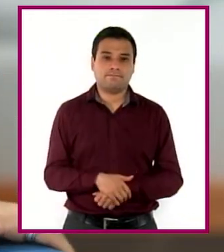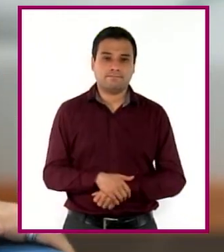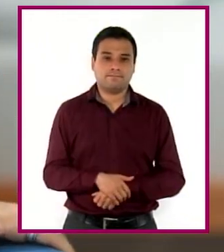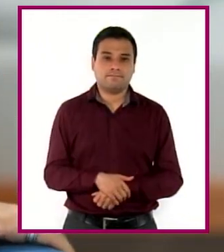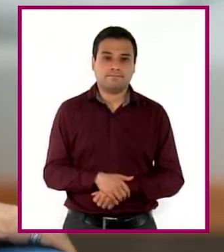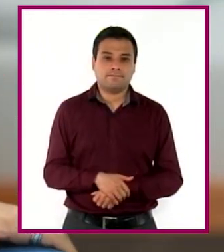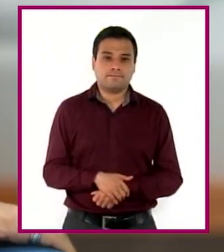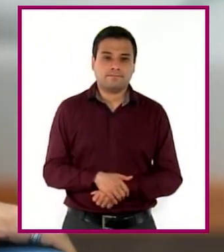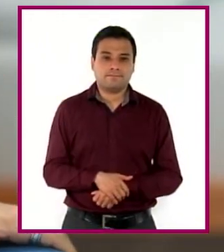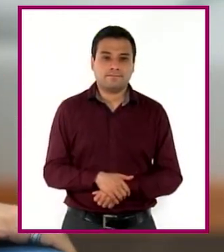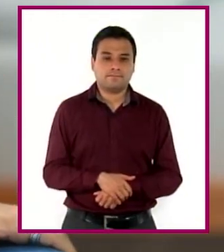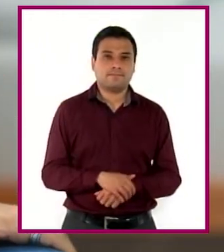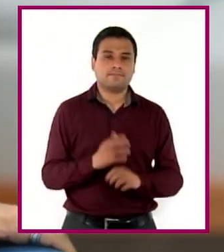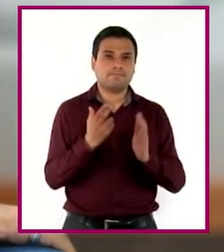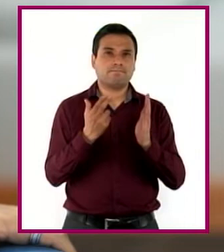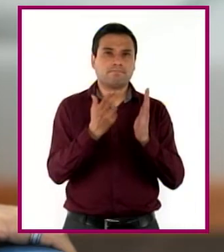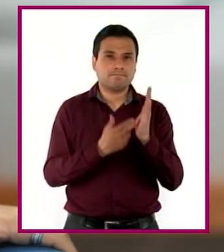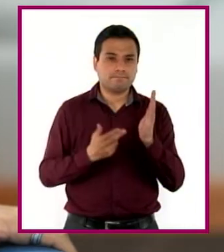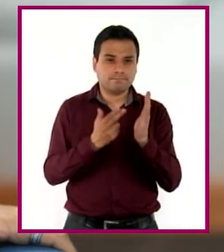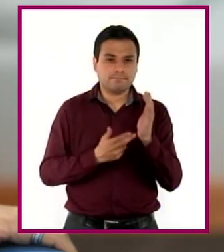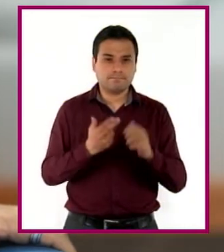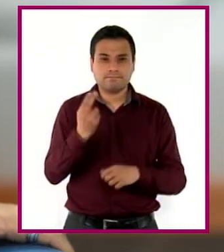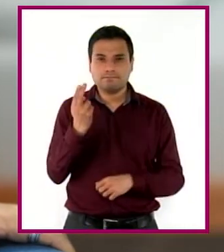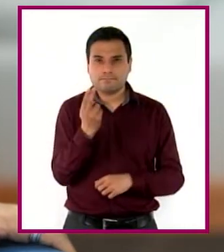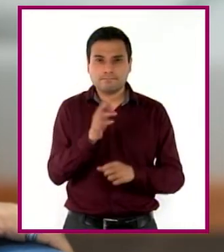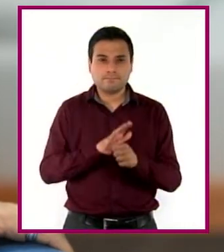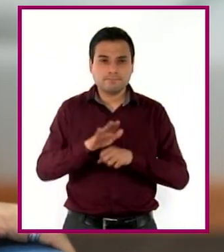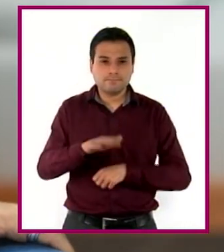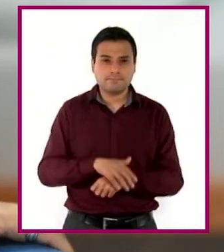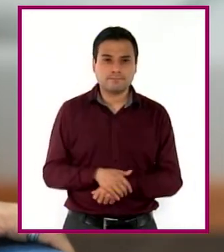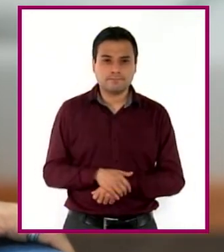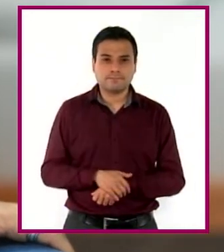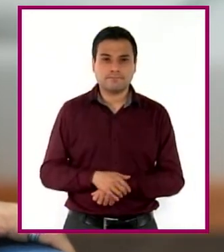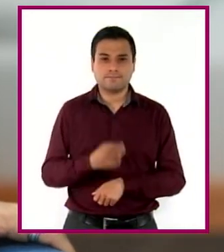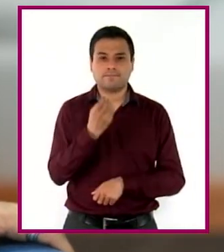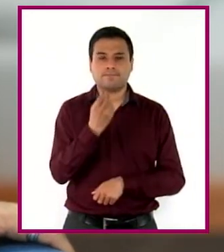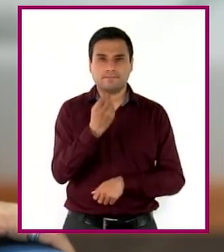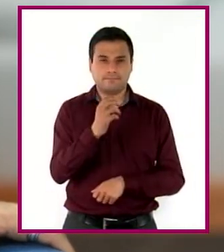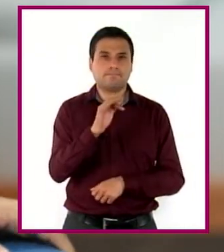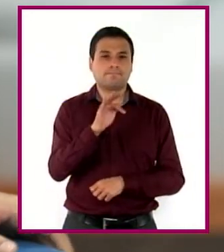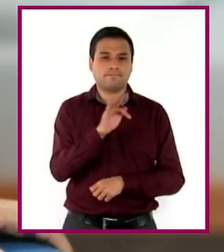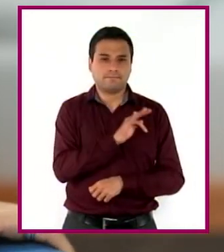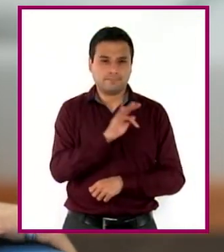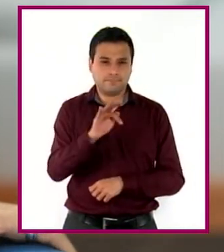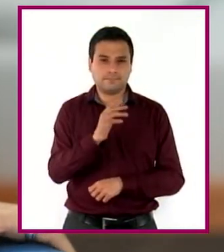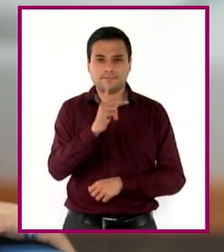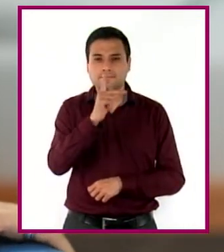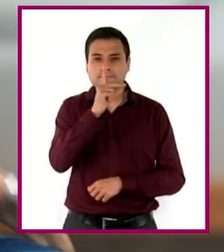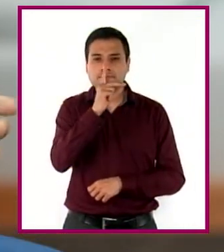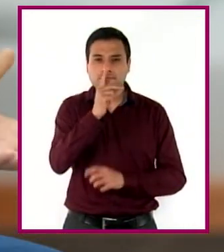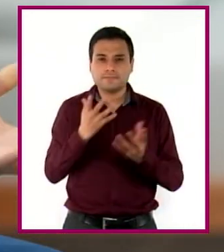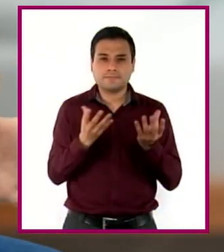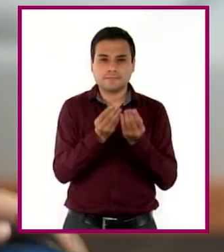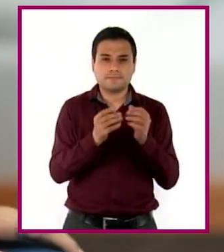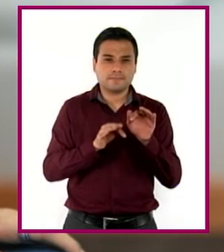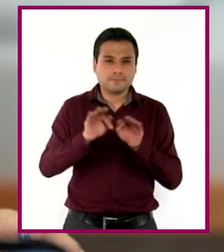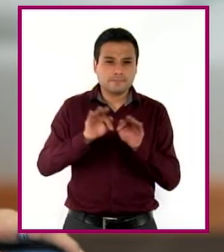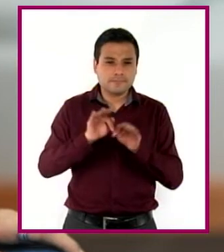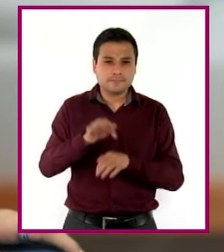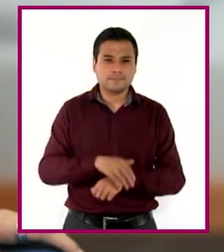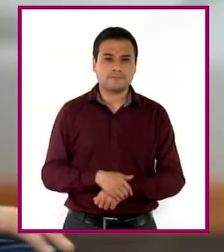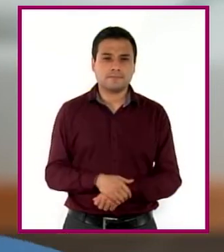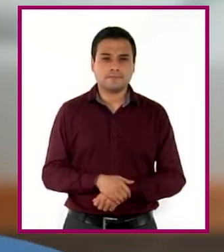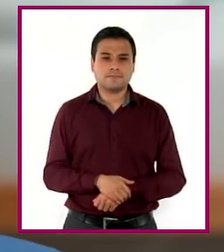entender las necesidades del taller. Eso me da un pretexto para seguir trabajando con él, ahorita que no está recuperado del todo.